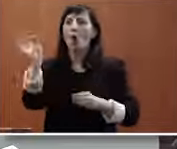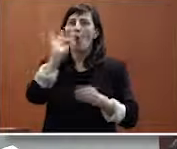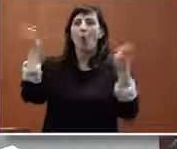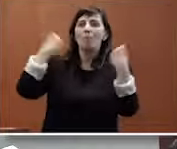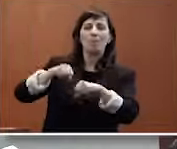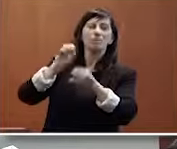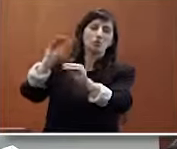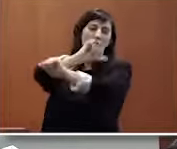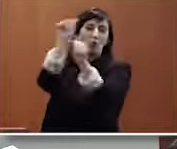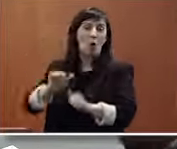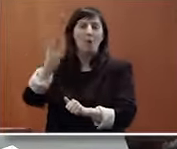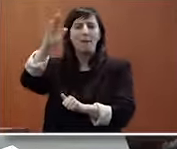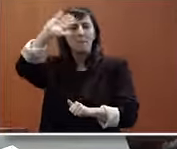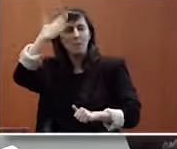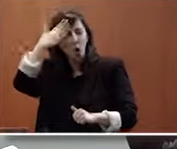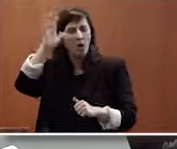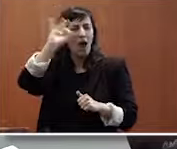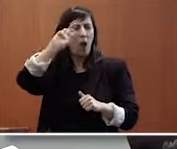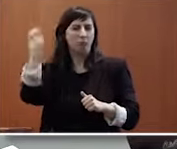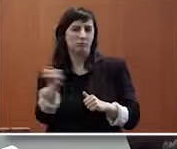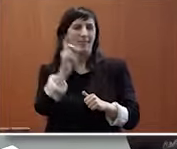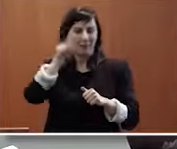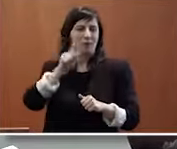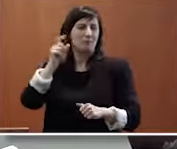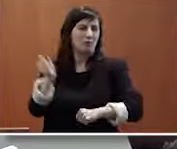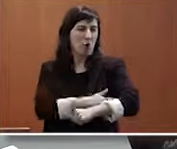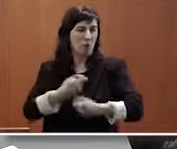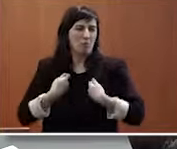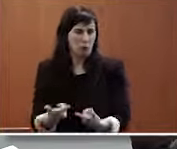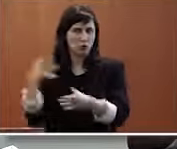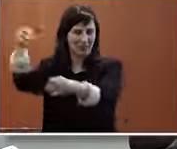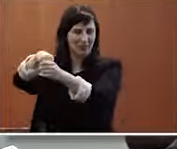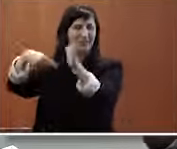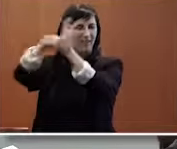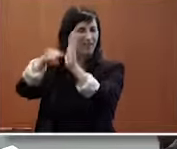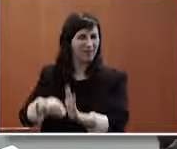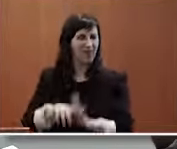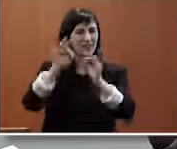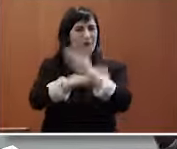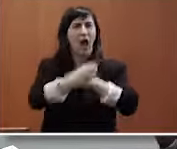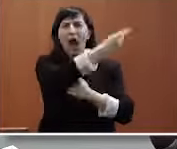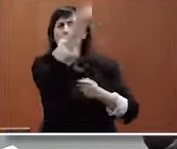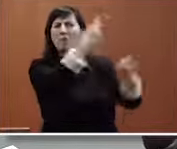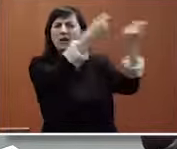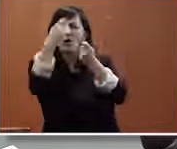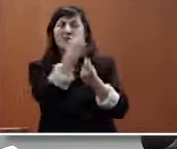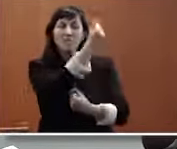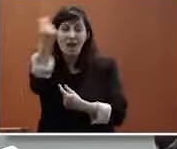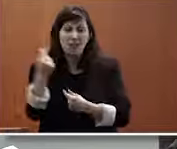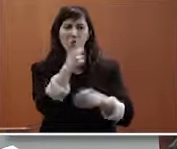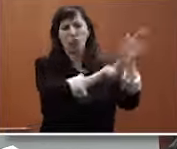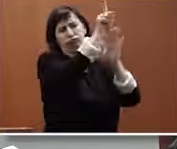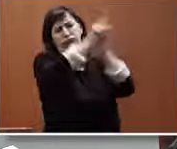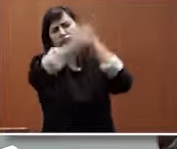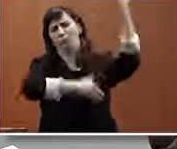prácticas sus memorias tendrían que tener en cuenta este tipo de actuaciones que ya en algunos otros mercados y en algunos mercados financieros quizás un poco más evolucionados